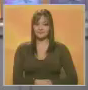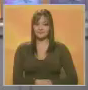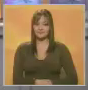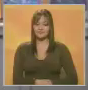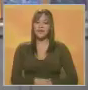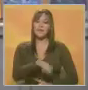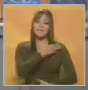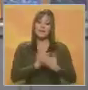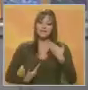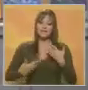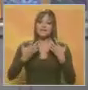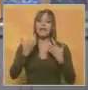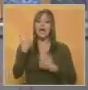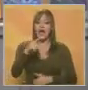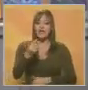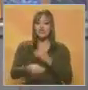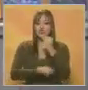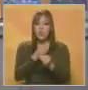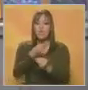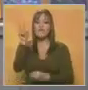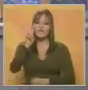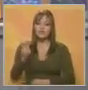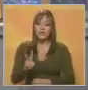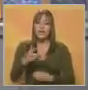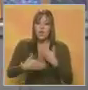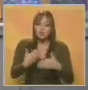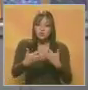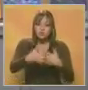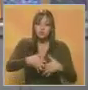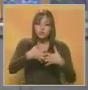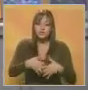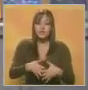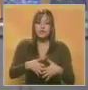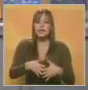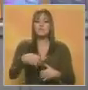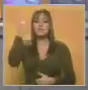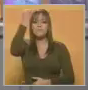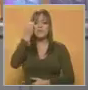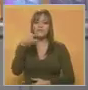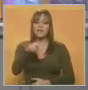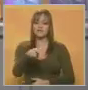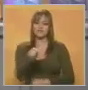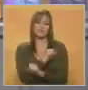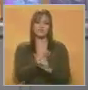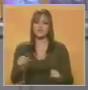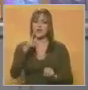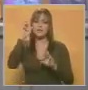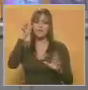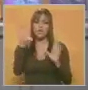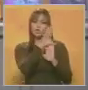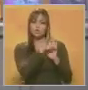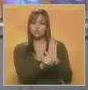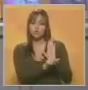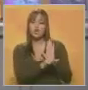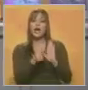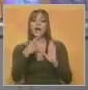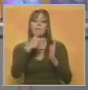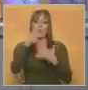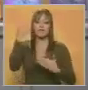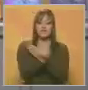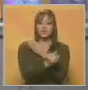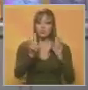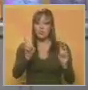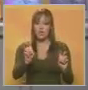El presidente de la Cámara de Bienes Raíces de Venezuela, Felipe Martínez Cova, calificó de inconstitucional el proyecto de ley de arrendamientos